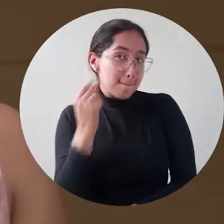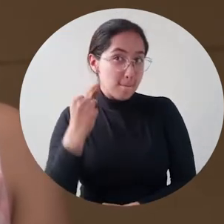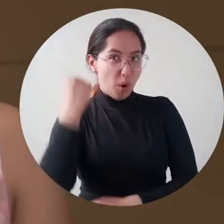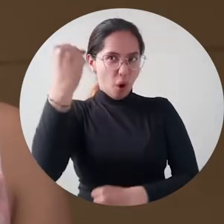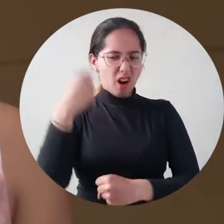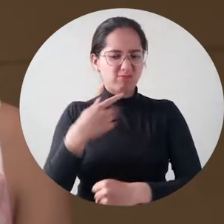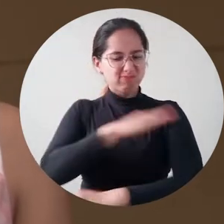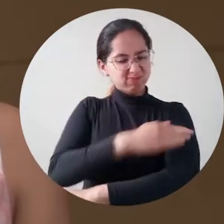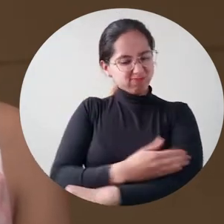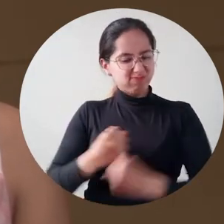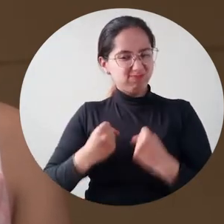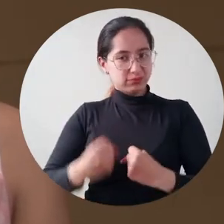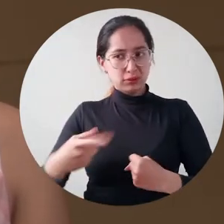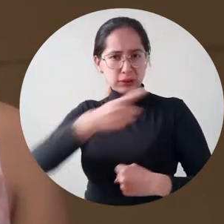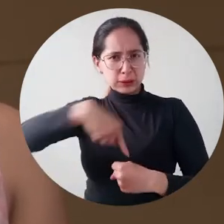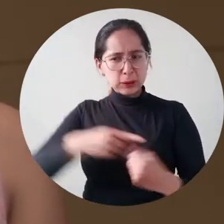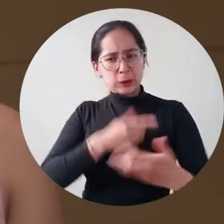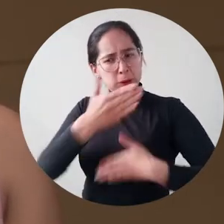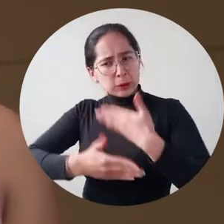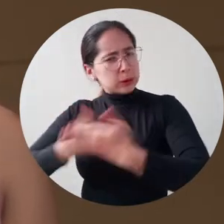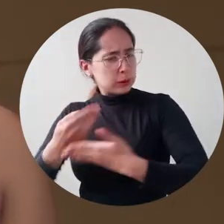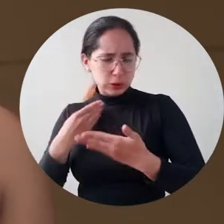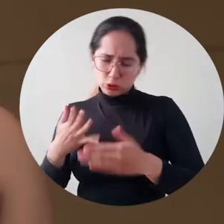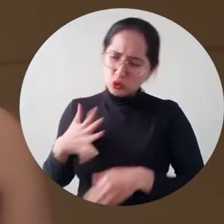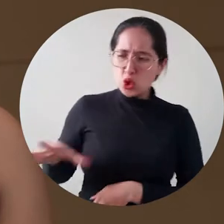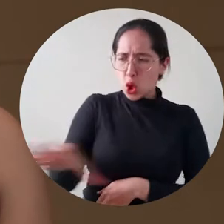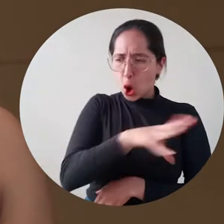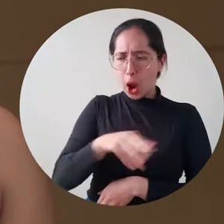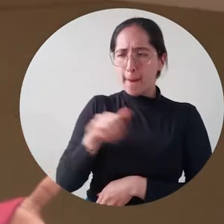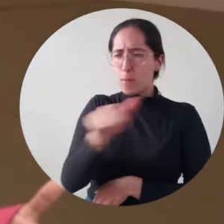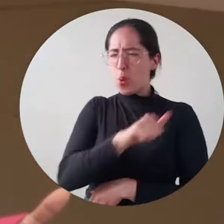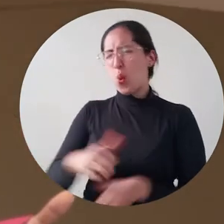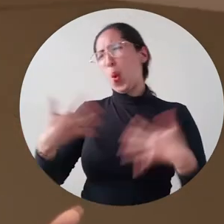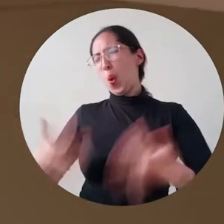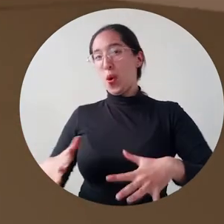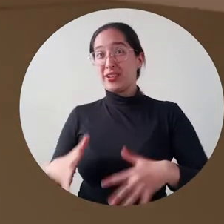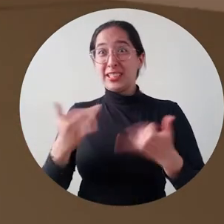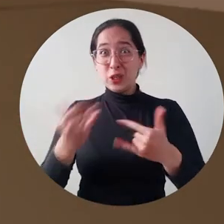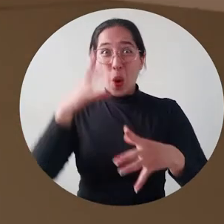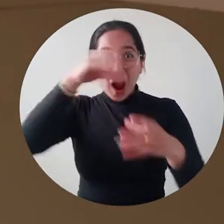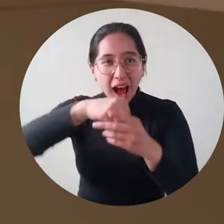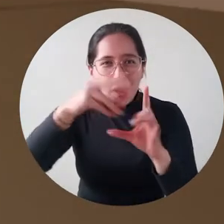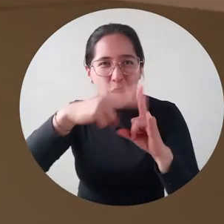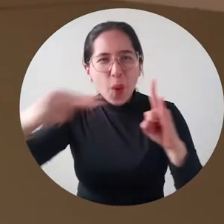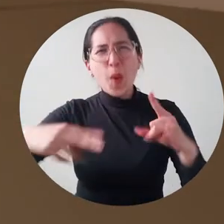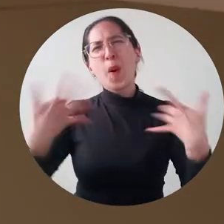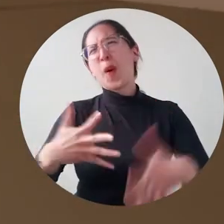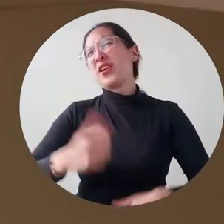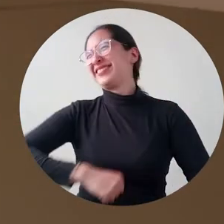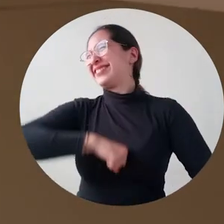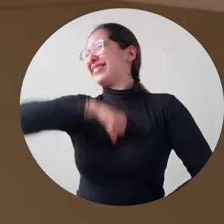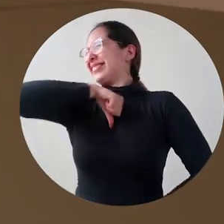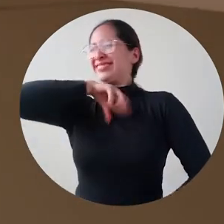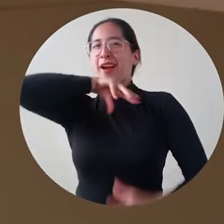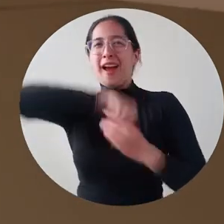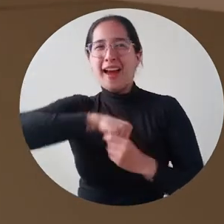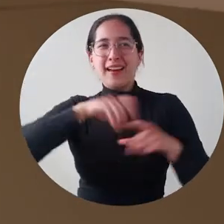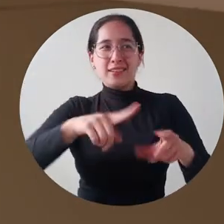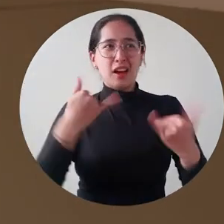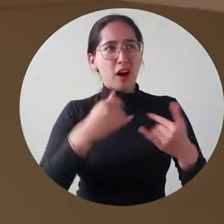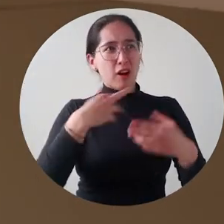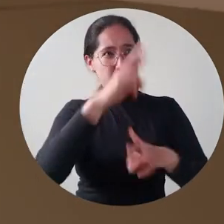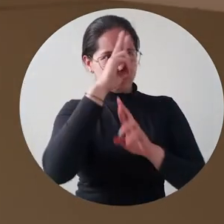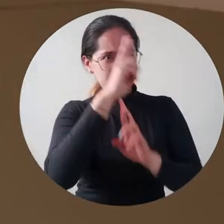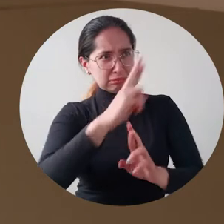se nota a través de los cargos que día a día venimos desempeñando cada una. Muy orgullosa de pertenecer a una institución que valora y